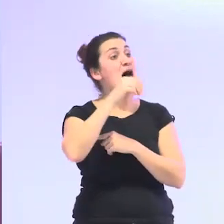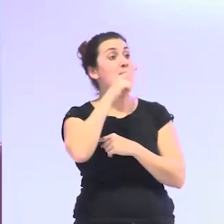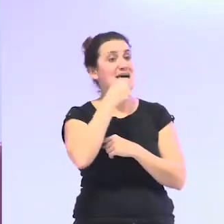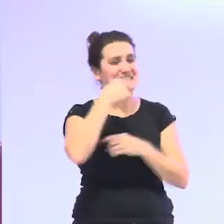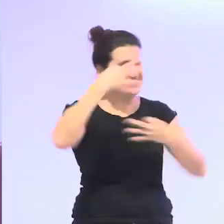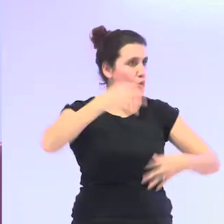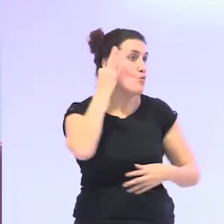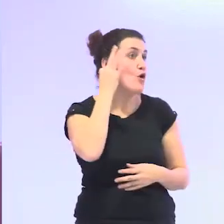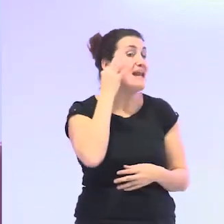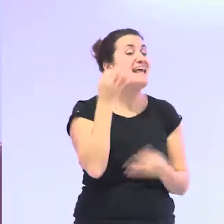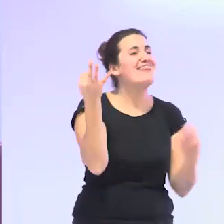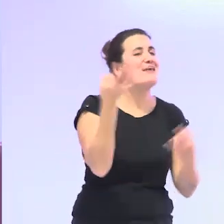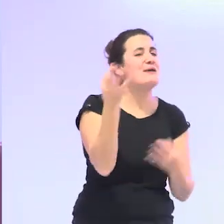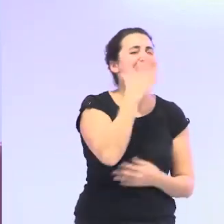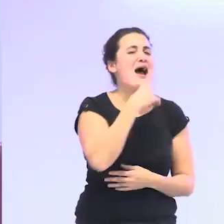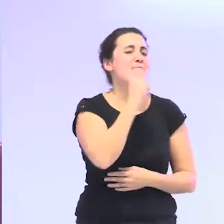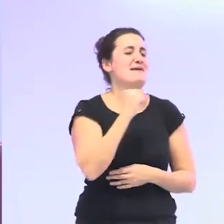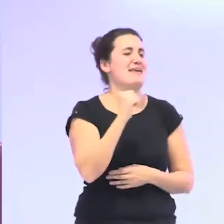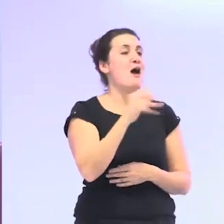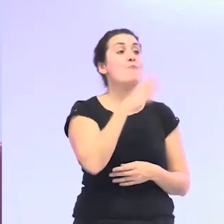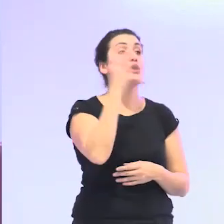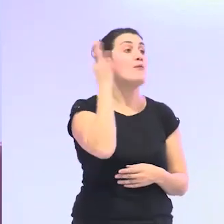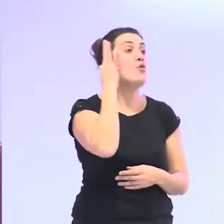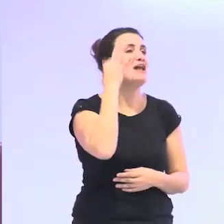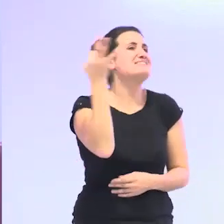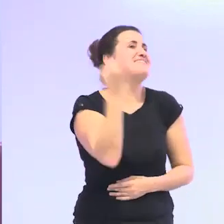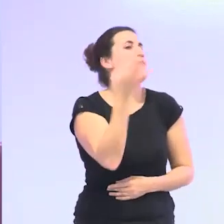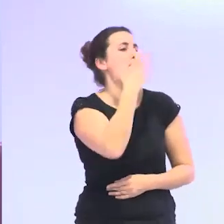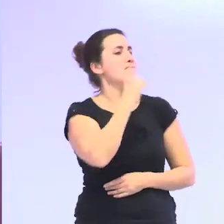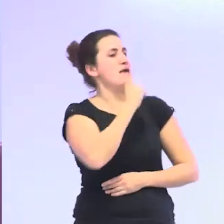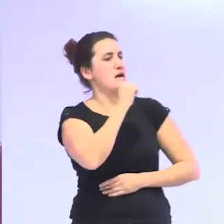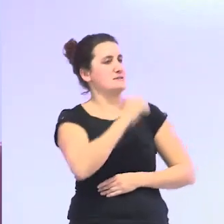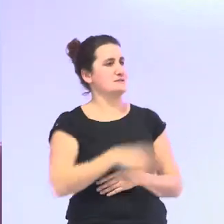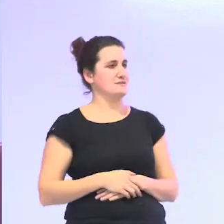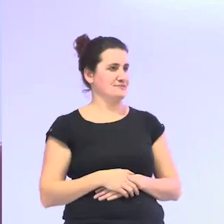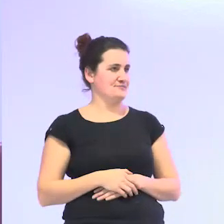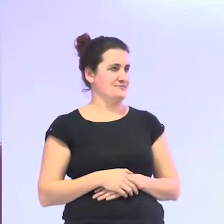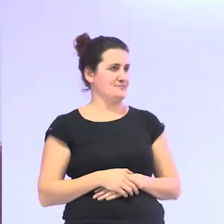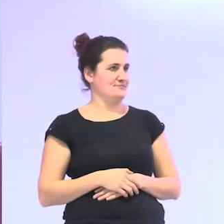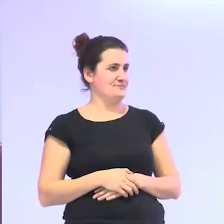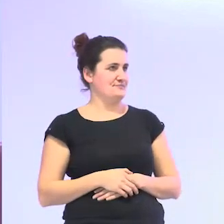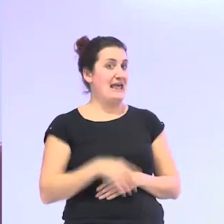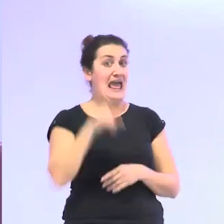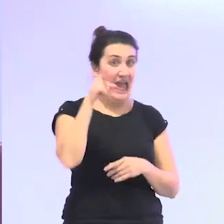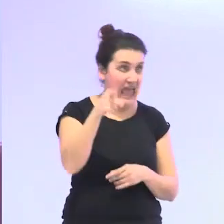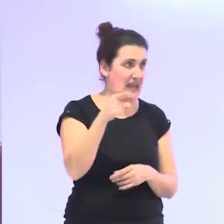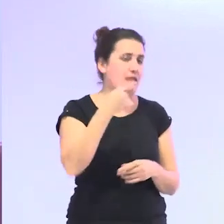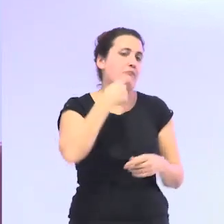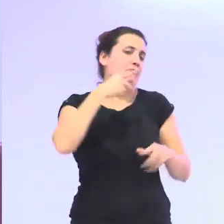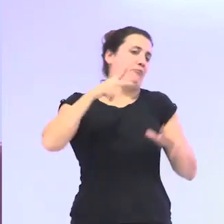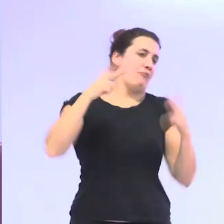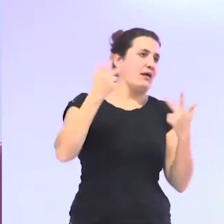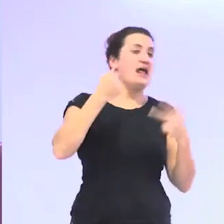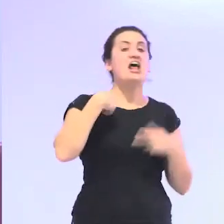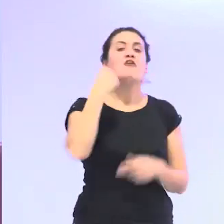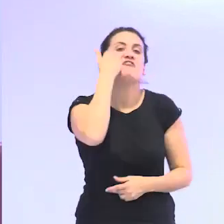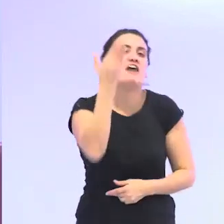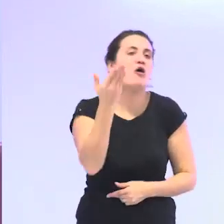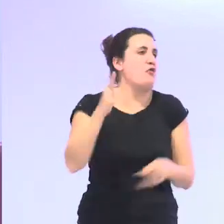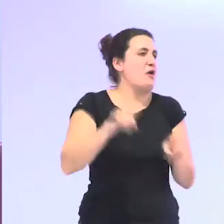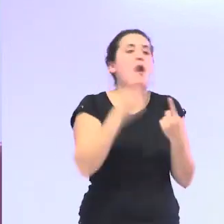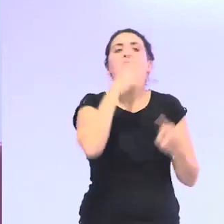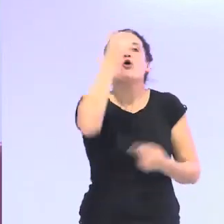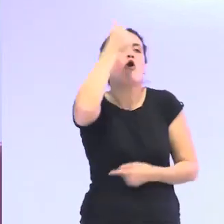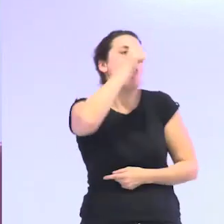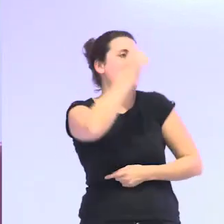tendría que ser bella porque las mujeres tienen que ser bellas él se había podido permitir el lujo de ser feo porque es un